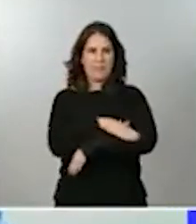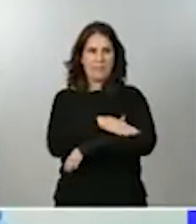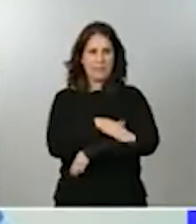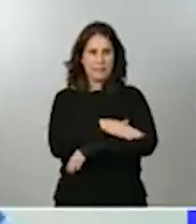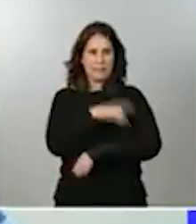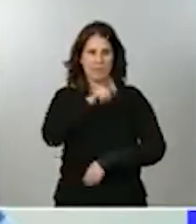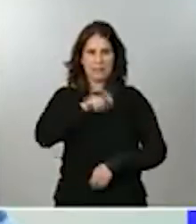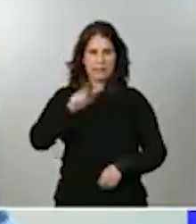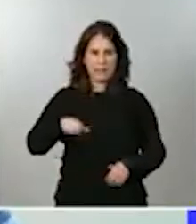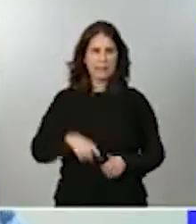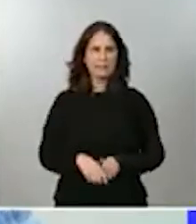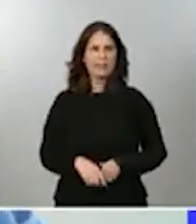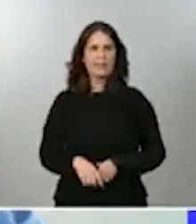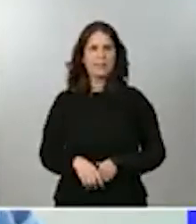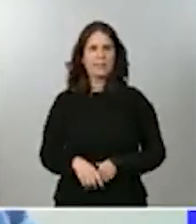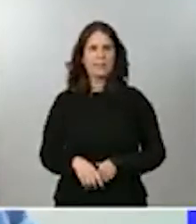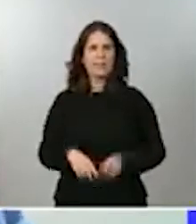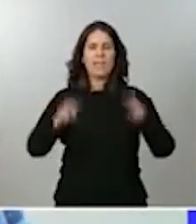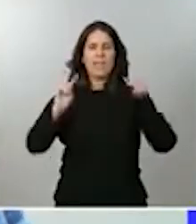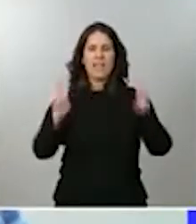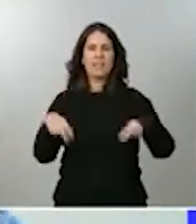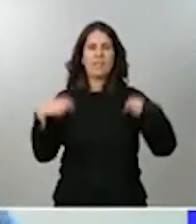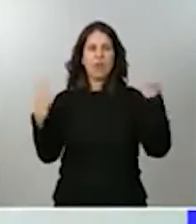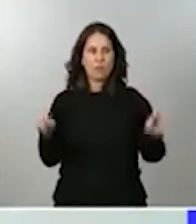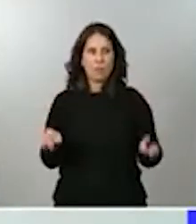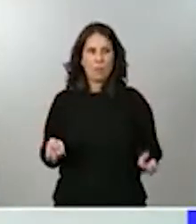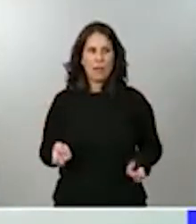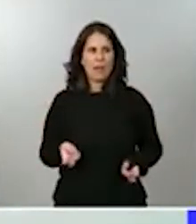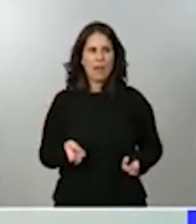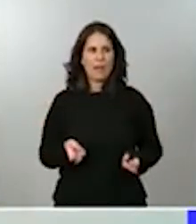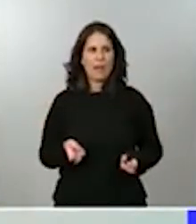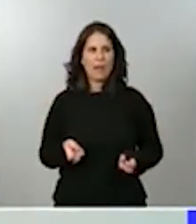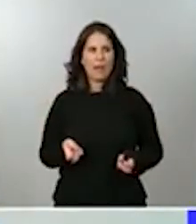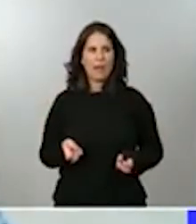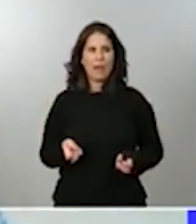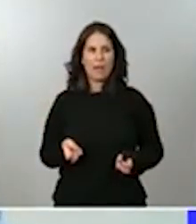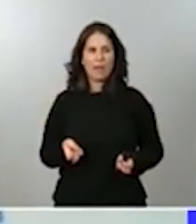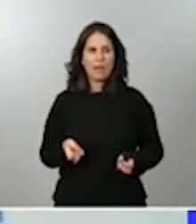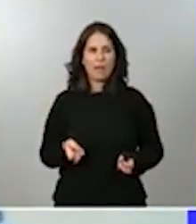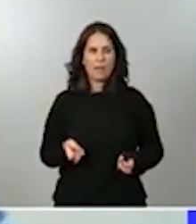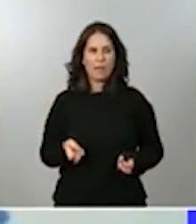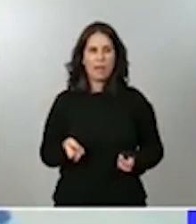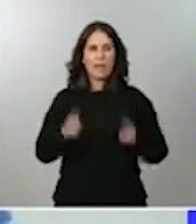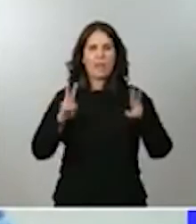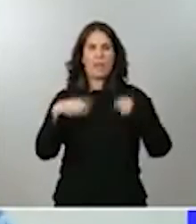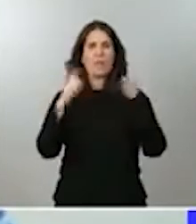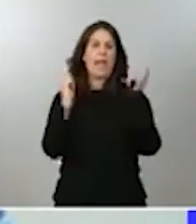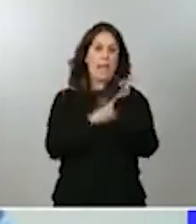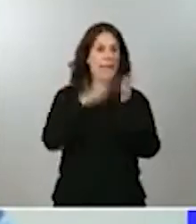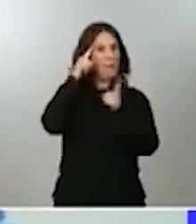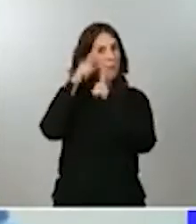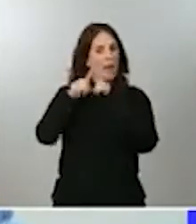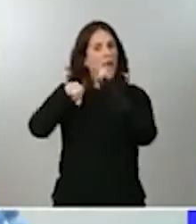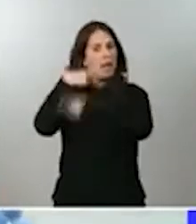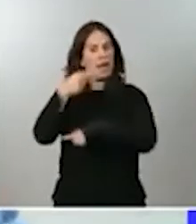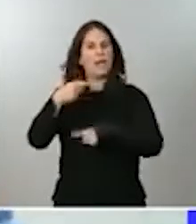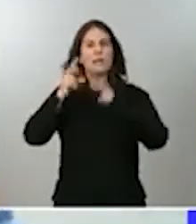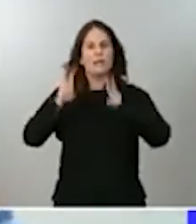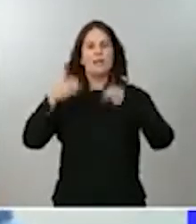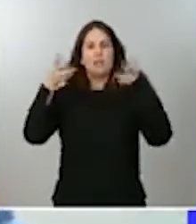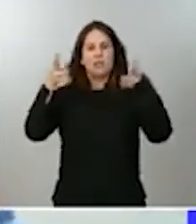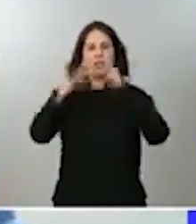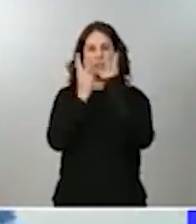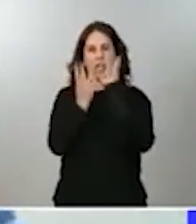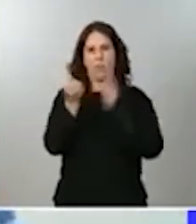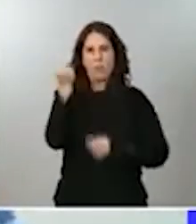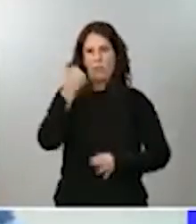al tema de la reforma de la ley para renovar el Consejo General de Poder Judicial, quería preguntarle